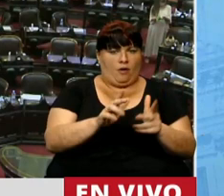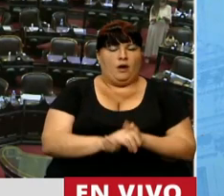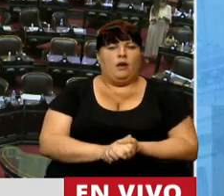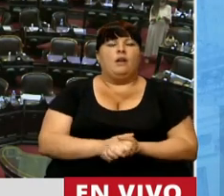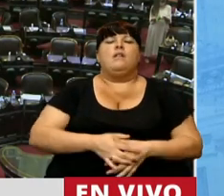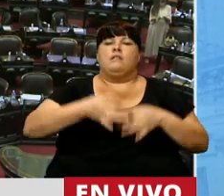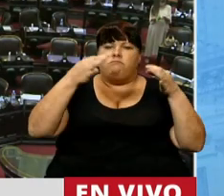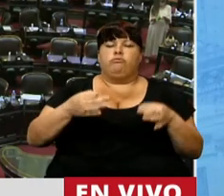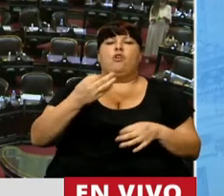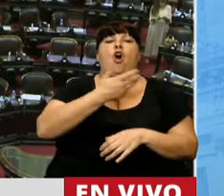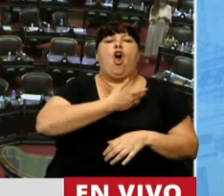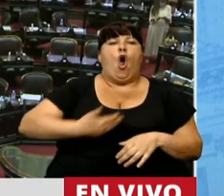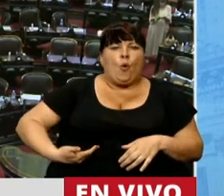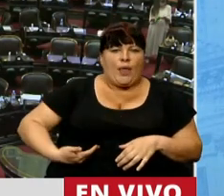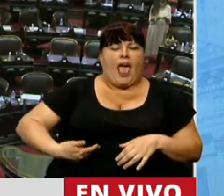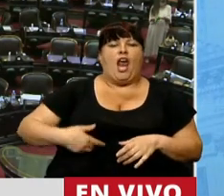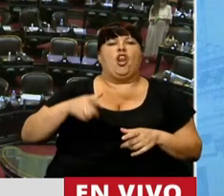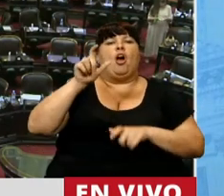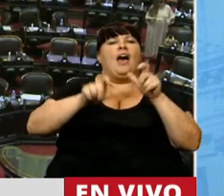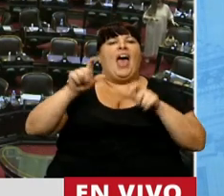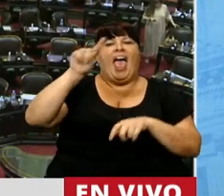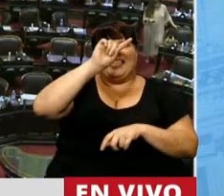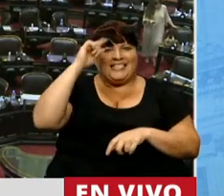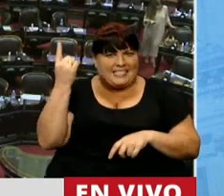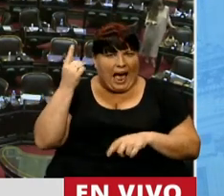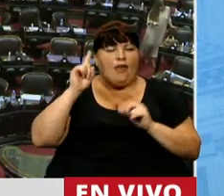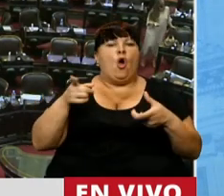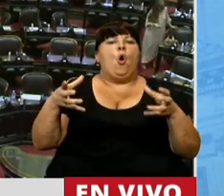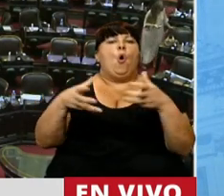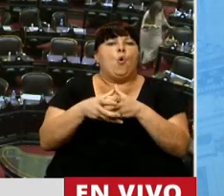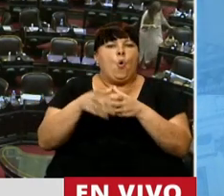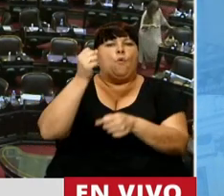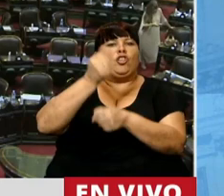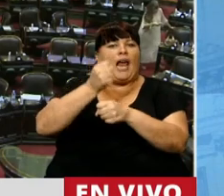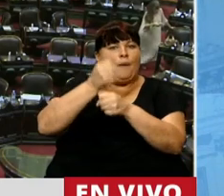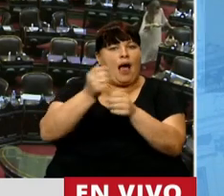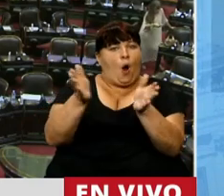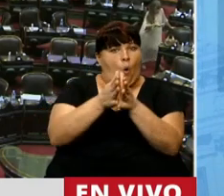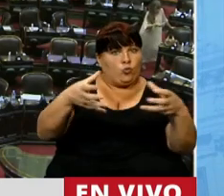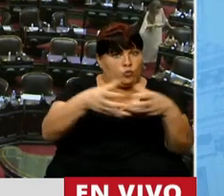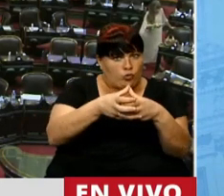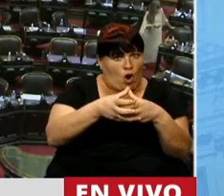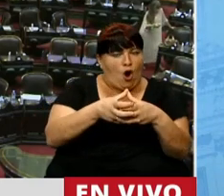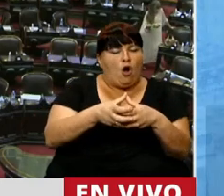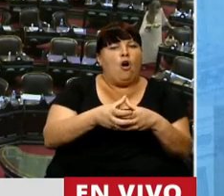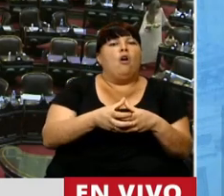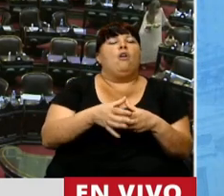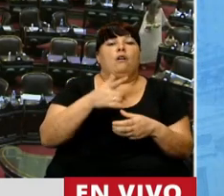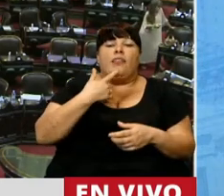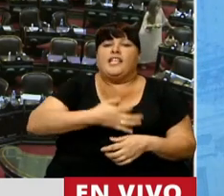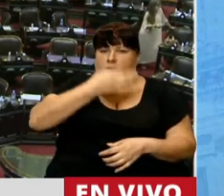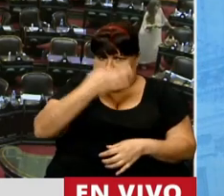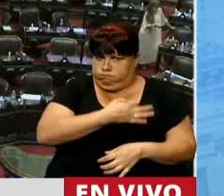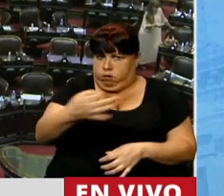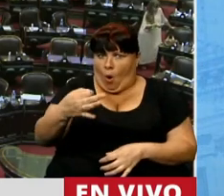constato que el Gobierno, los agentes estatales y los grupos que trabajan con ellos habían... constató